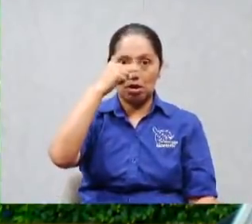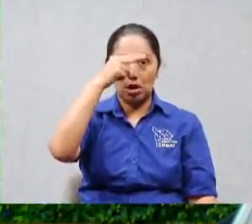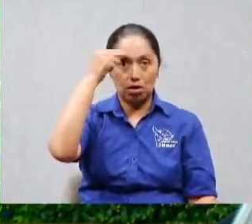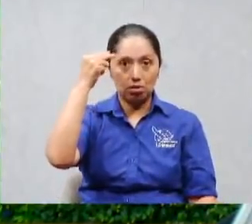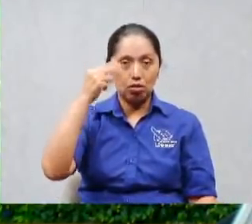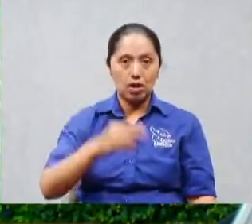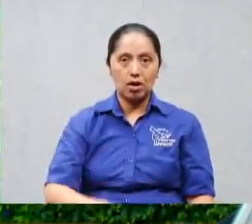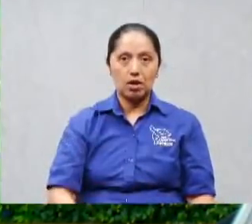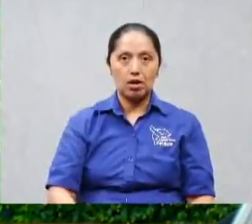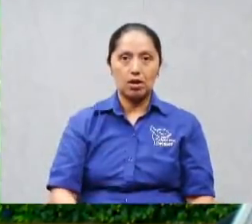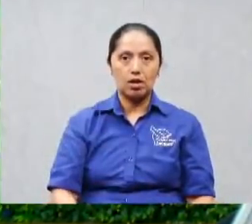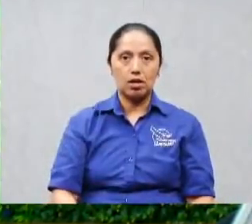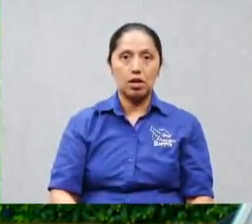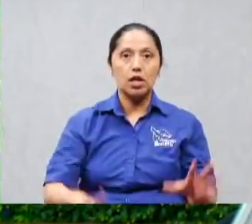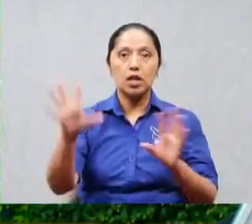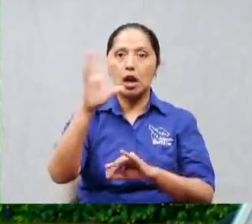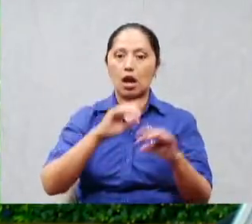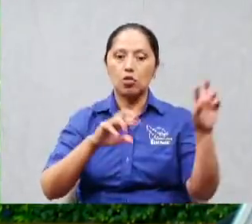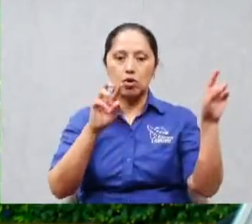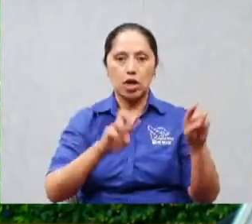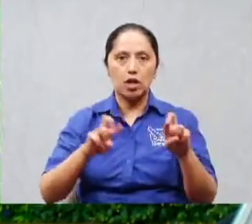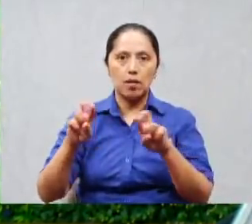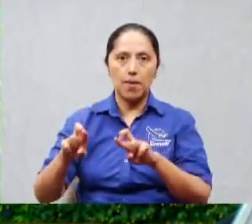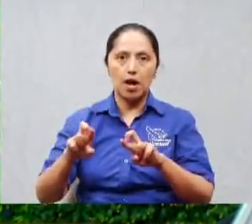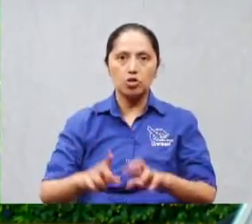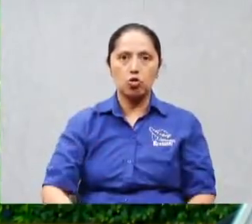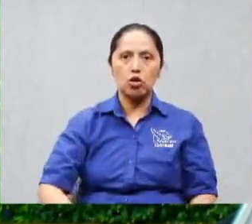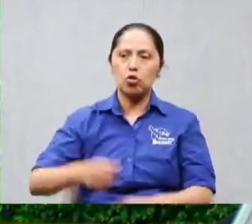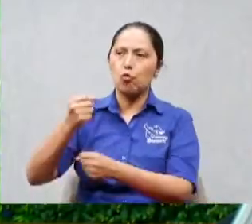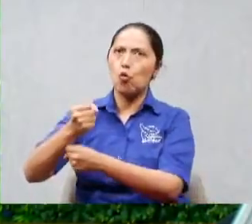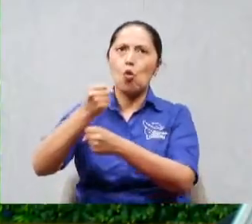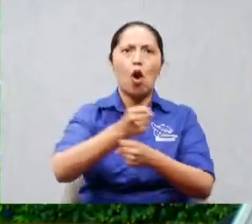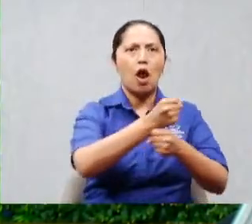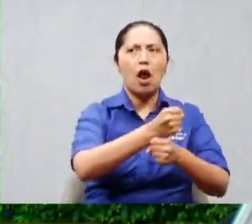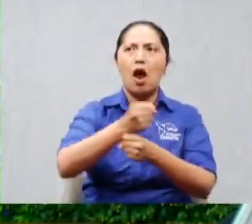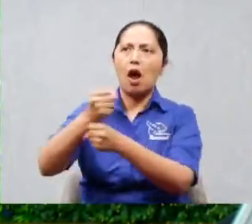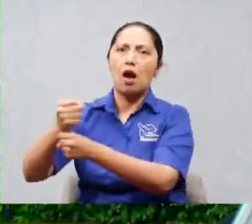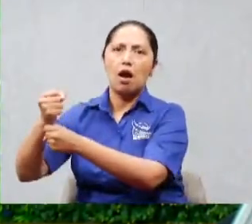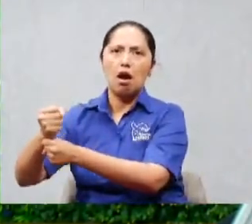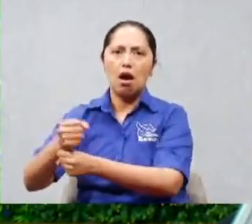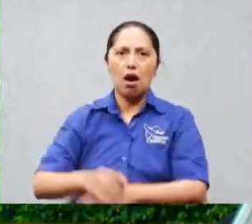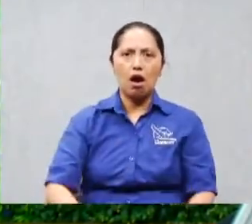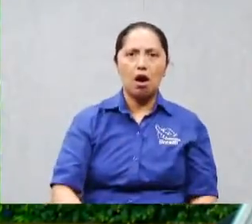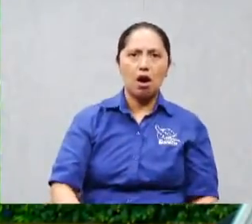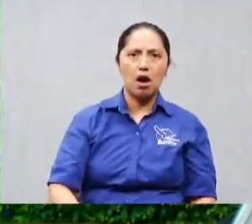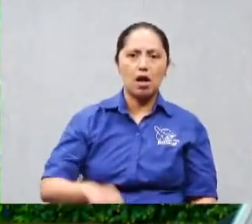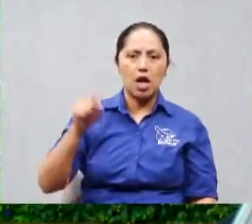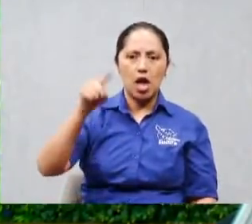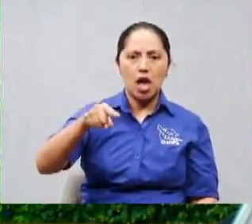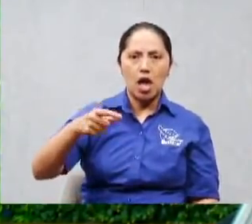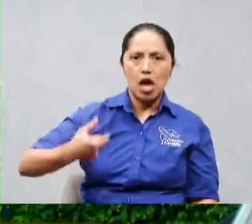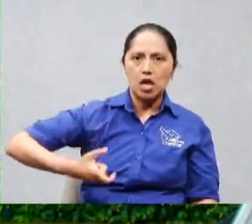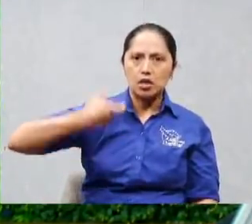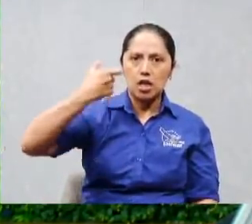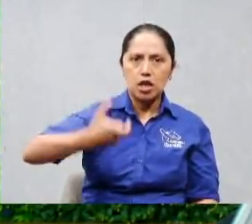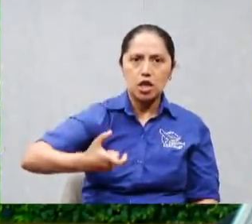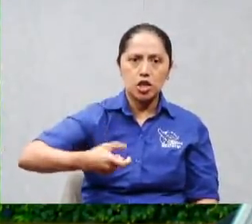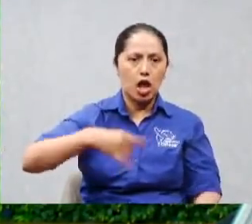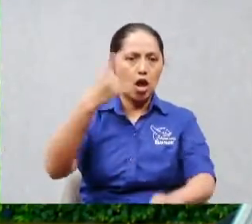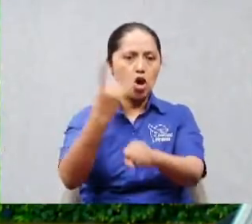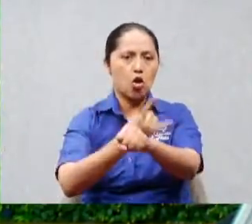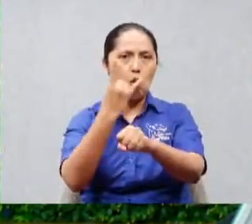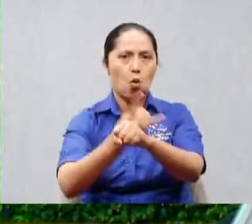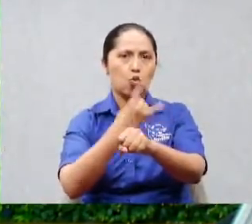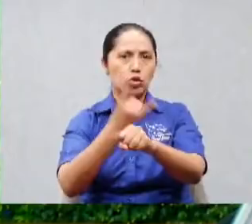entonces empezaron a protestar algunos ¿por qué no se usan ese dinero? ¿por qué no se usa para ayudar en el